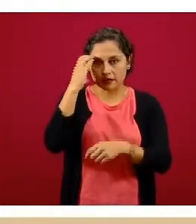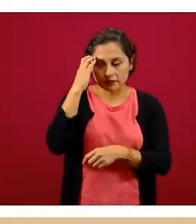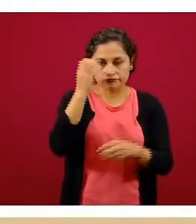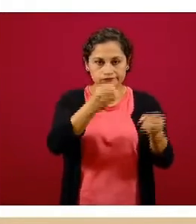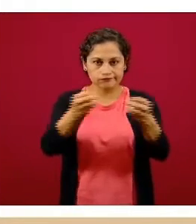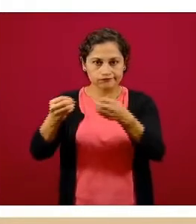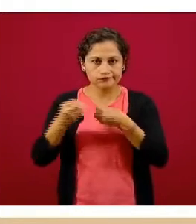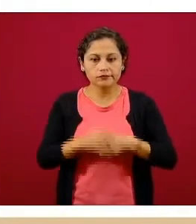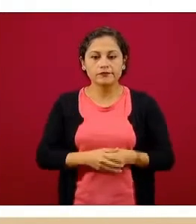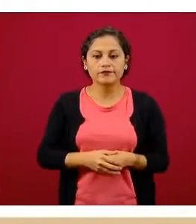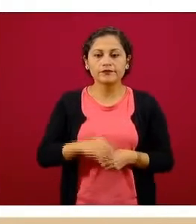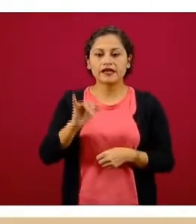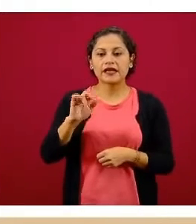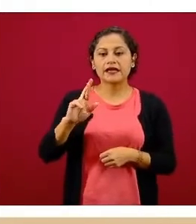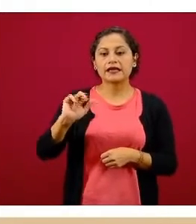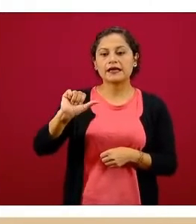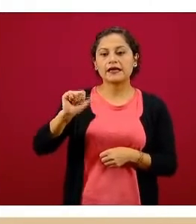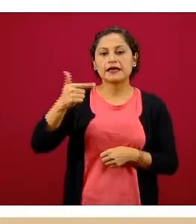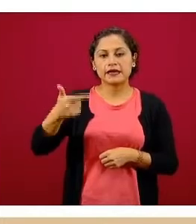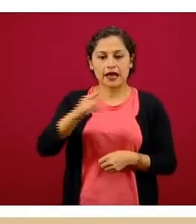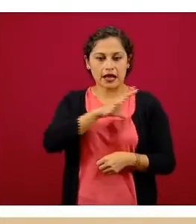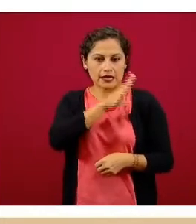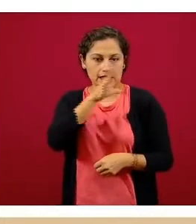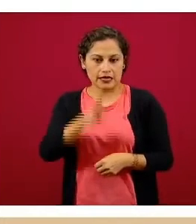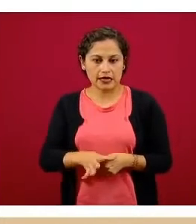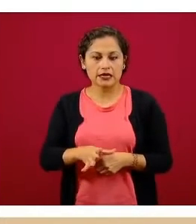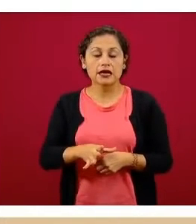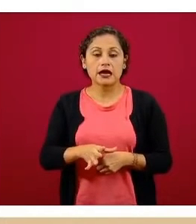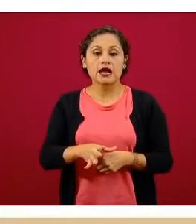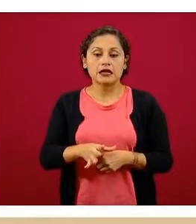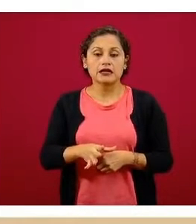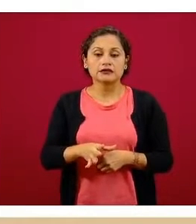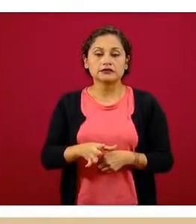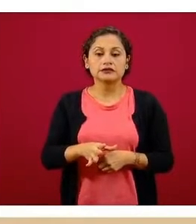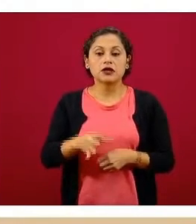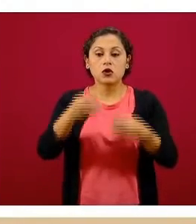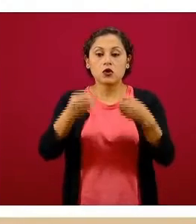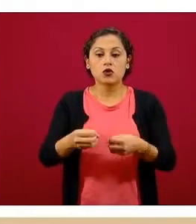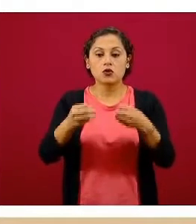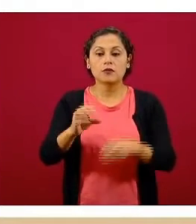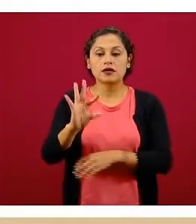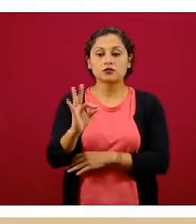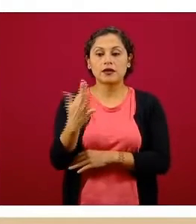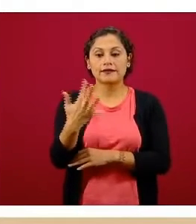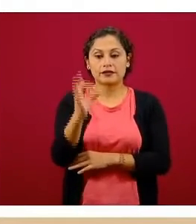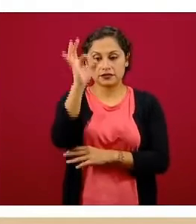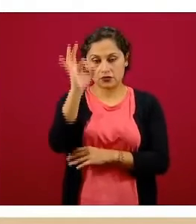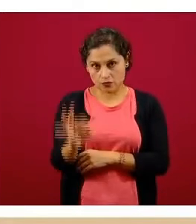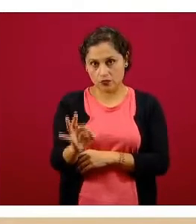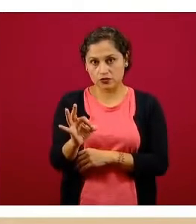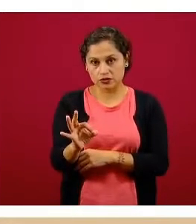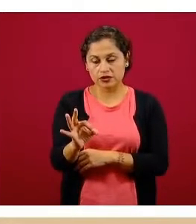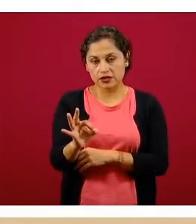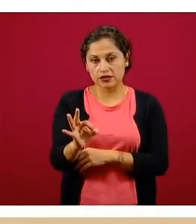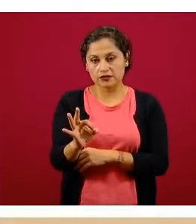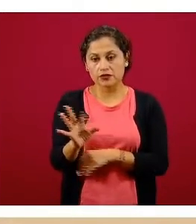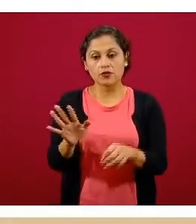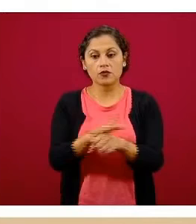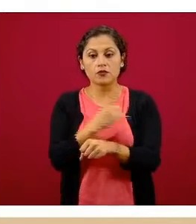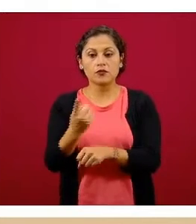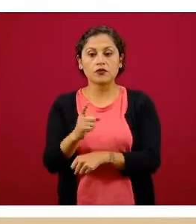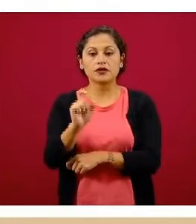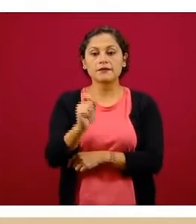ahora camas IRAG generales, la ocupación a nivel nacional es del 45%, dado de que de 22